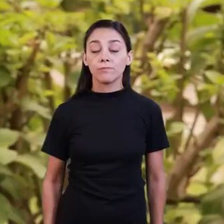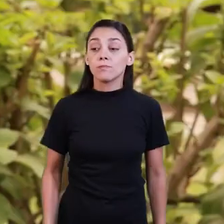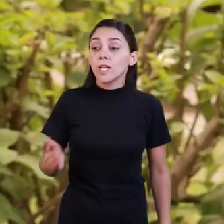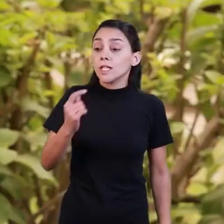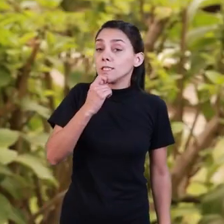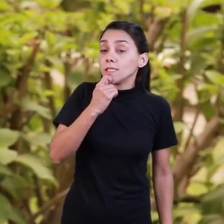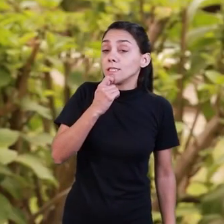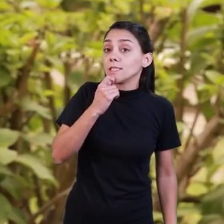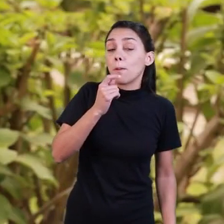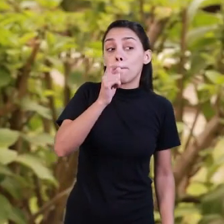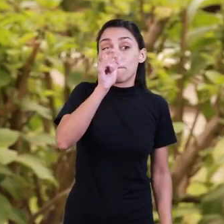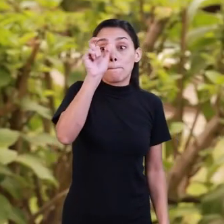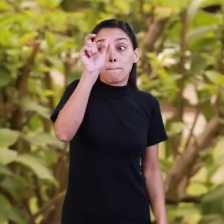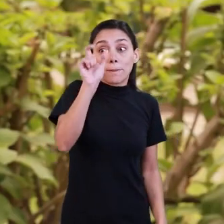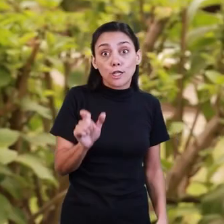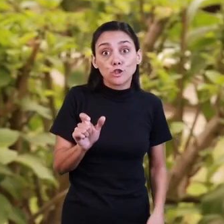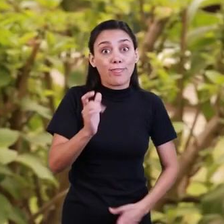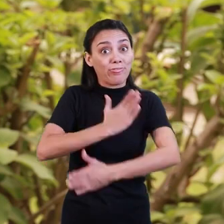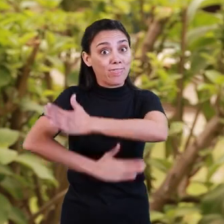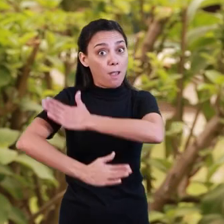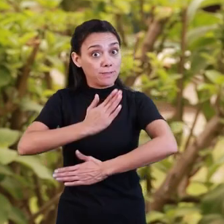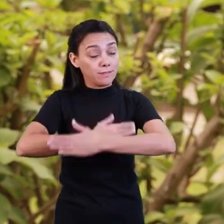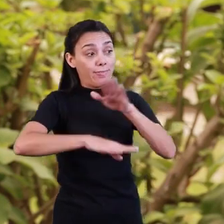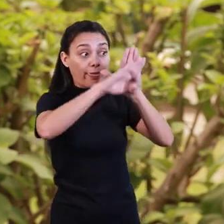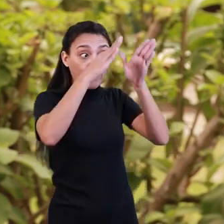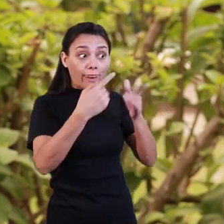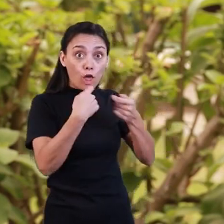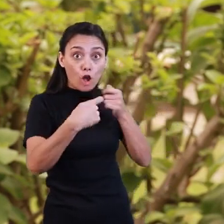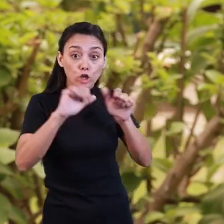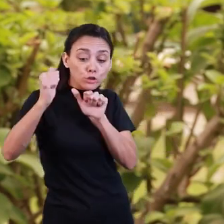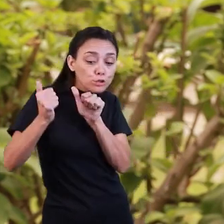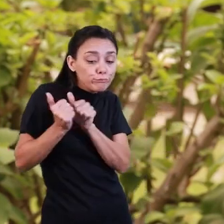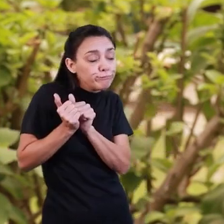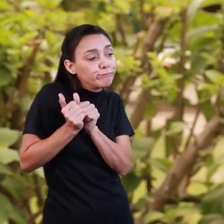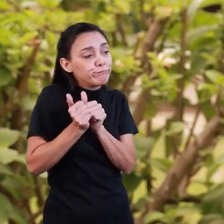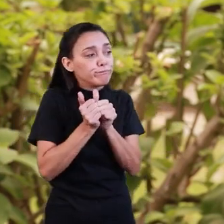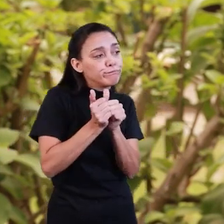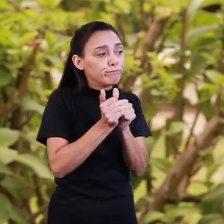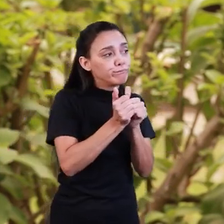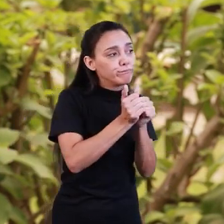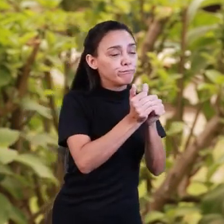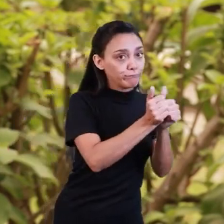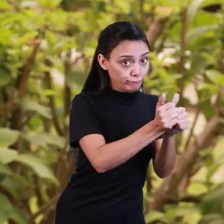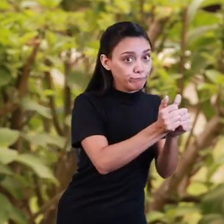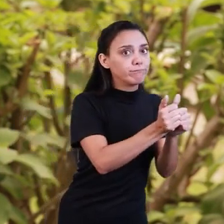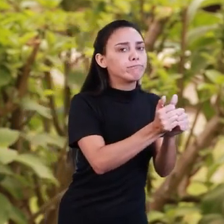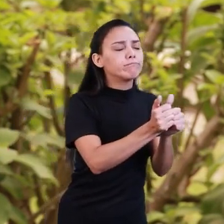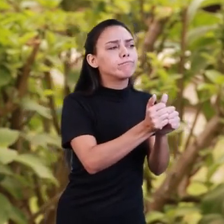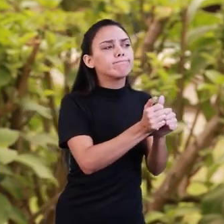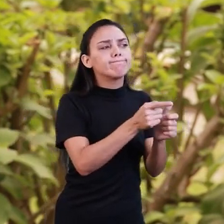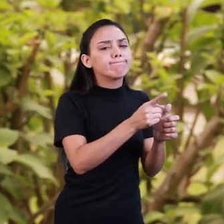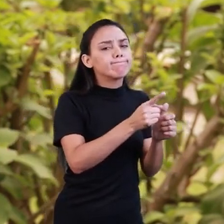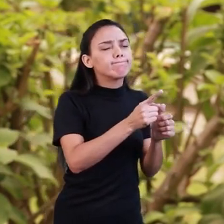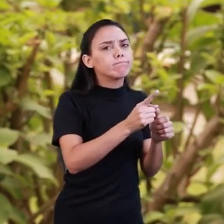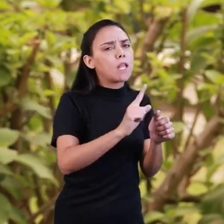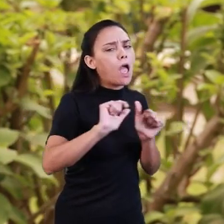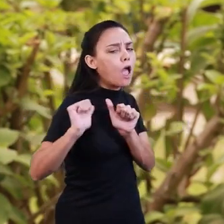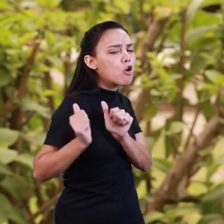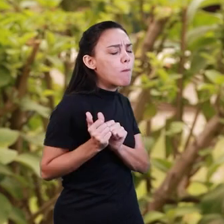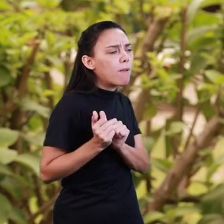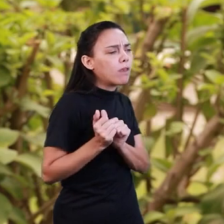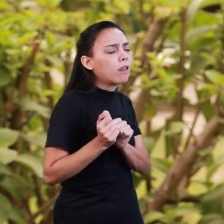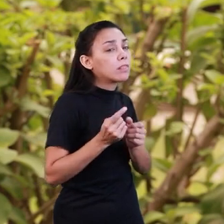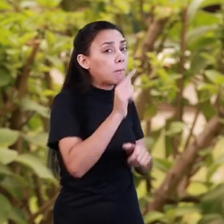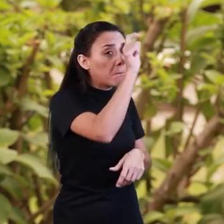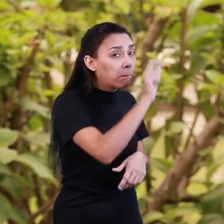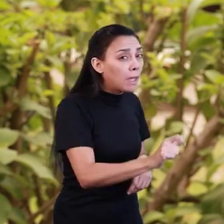Cuando una persona con discapacidad se dedique a un negocio con un acompañante, que la persona no se